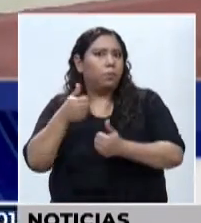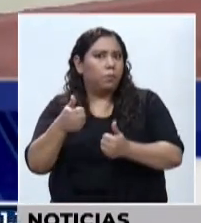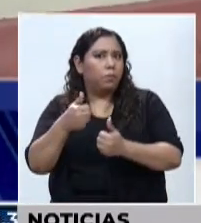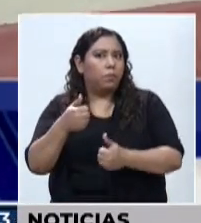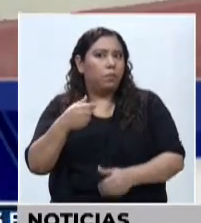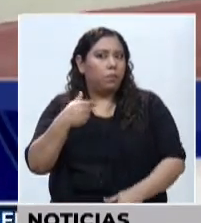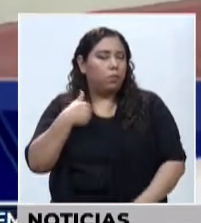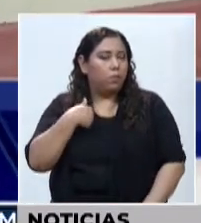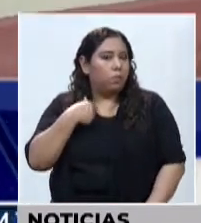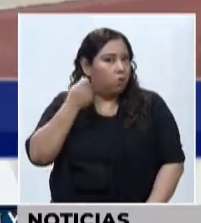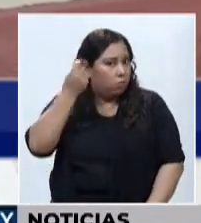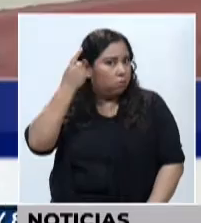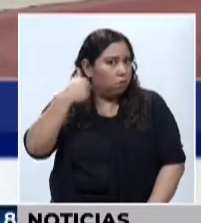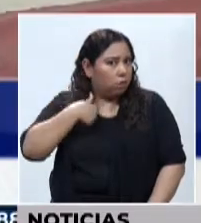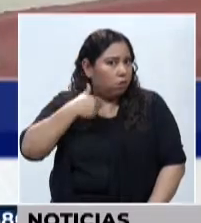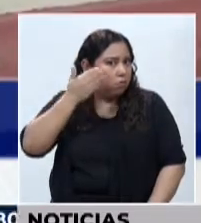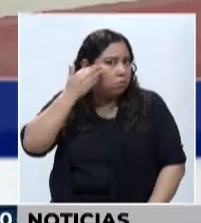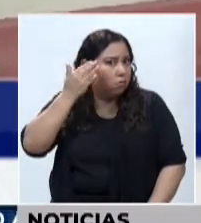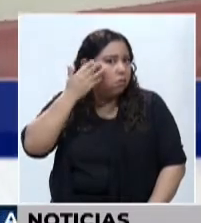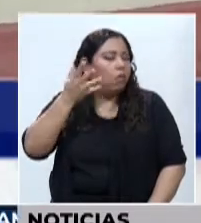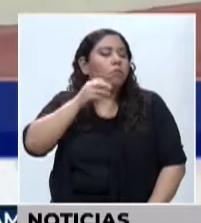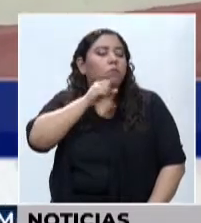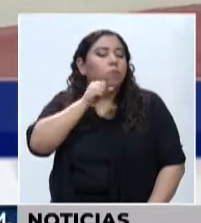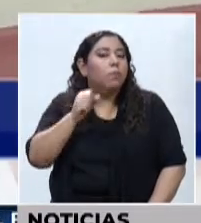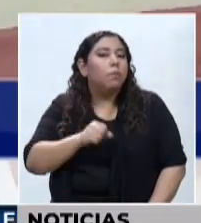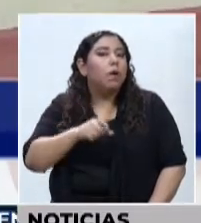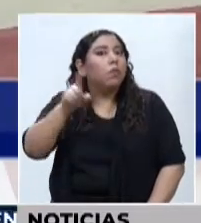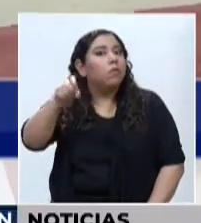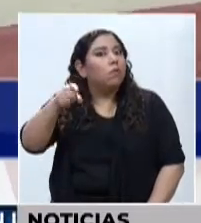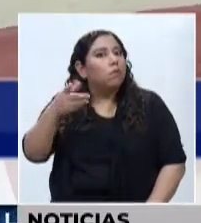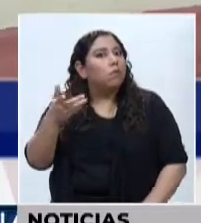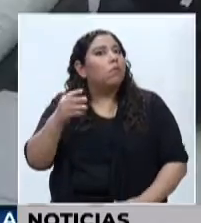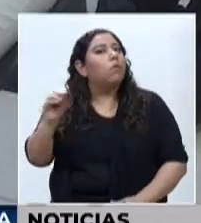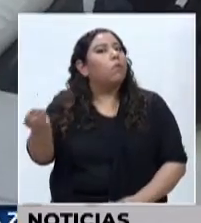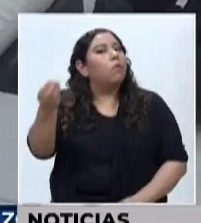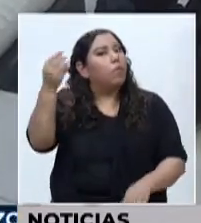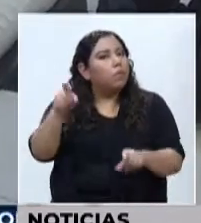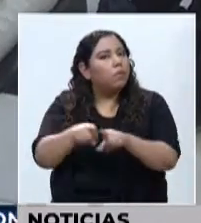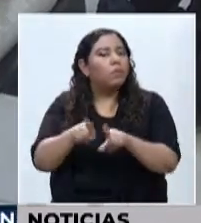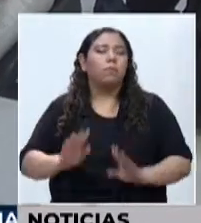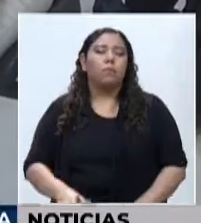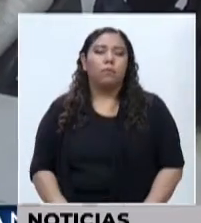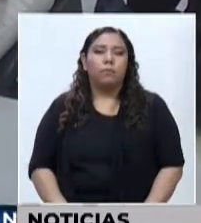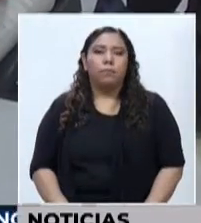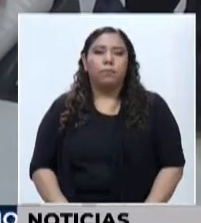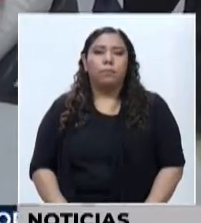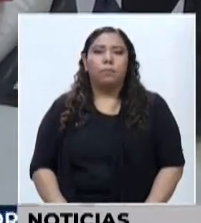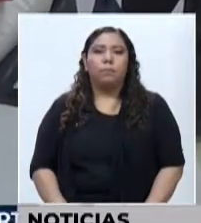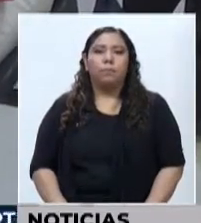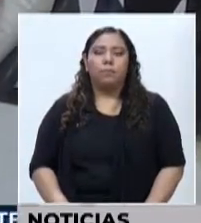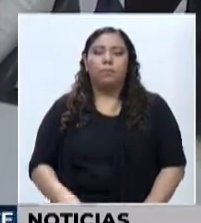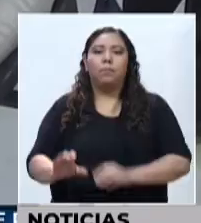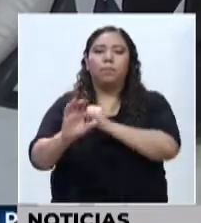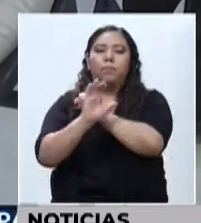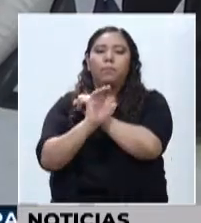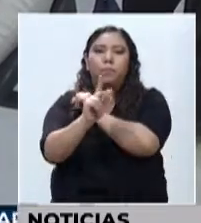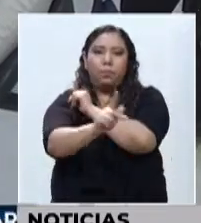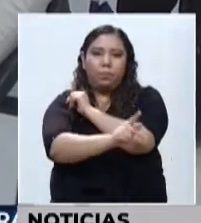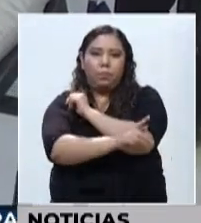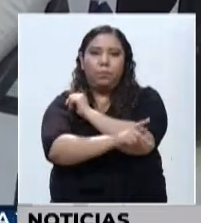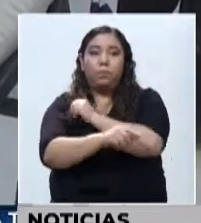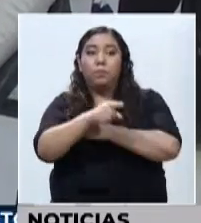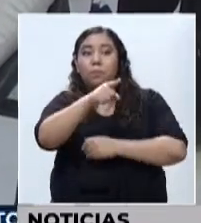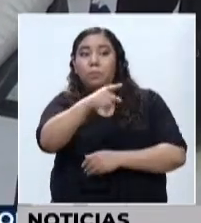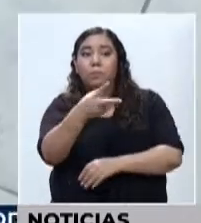necesario para nosotros, los adultos mayores y para los jóvenes. Los sectores vacunados en Santa Rosa de Copán no han